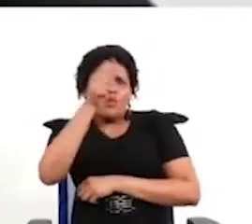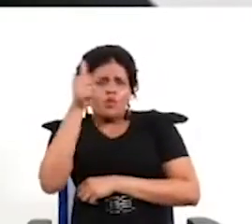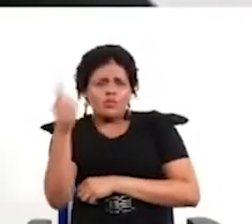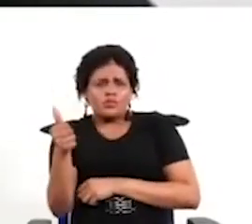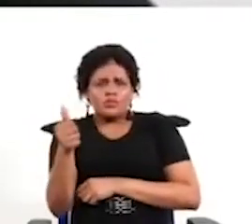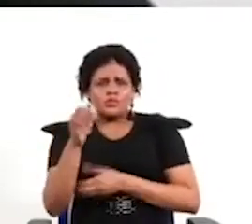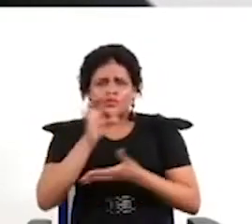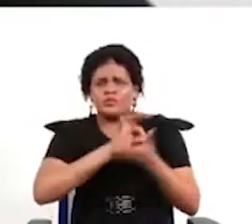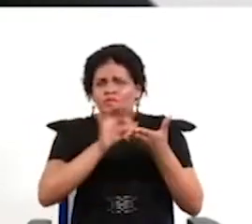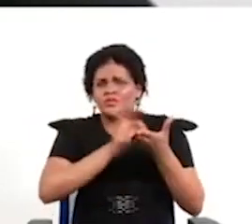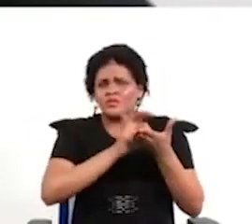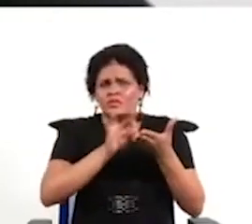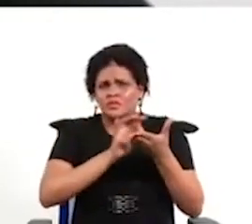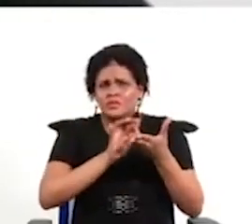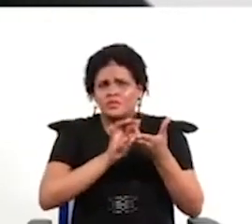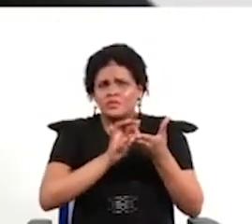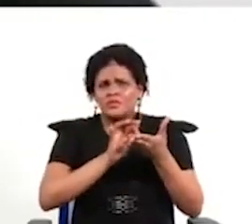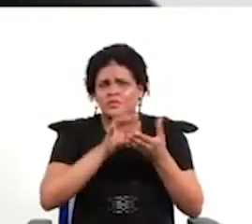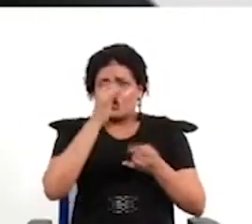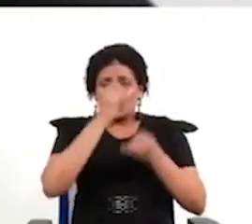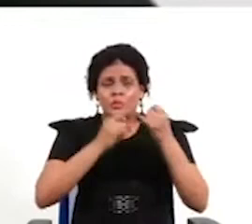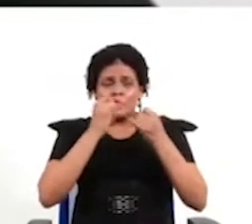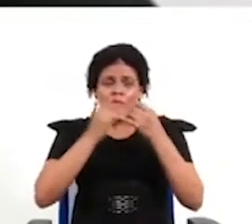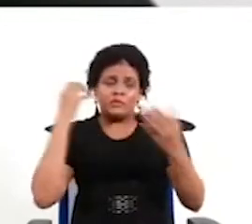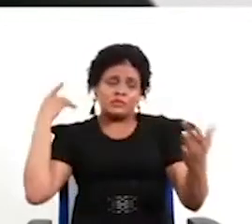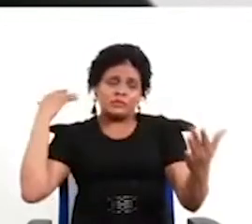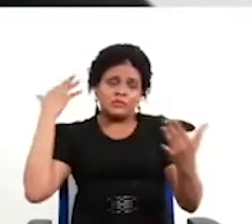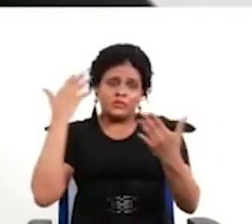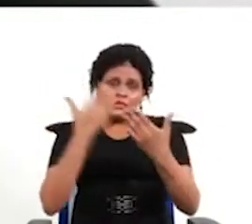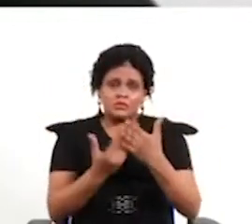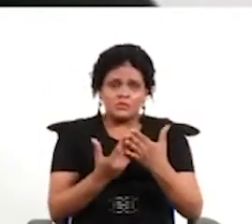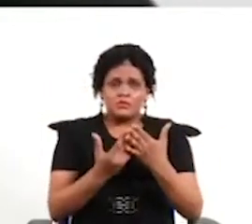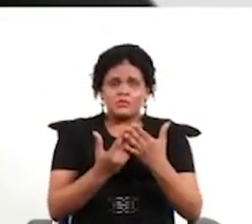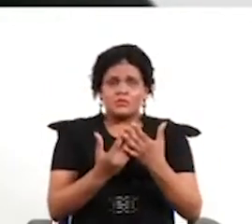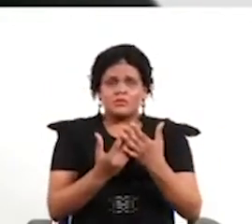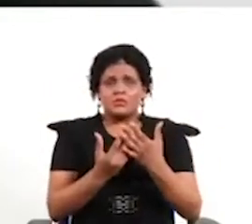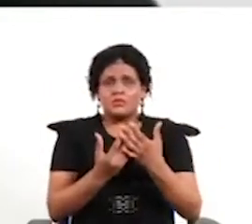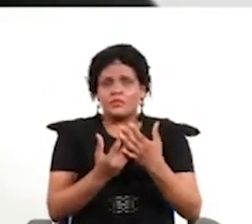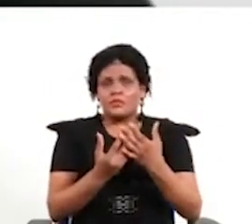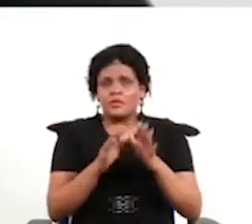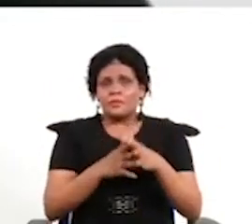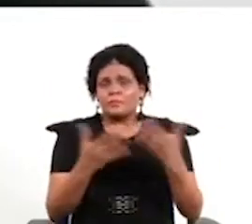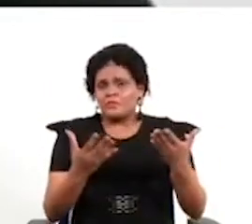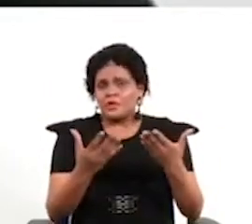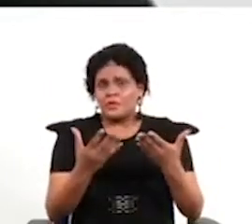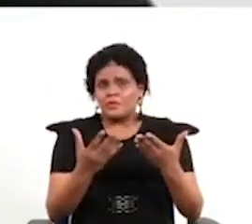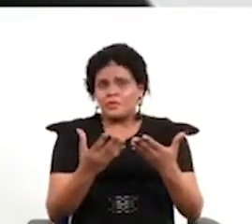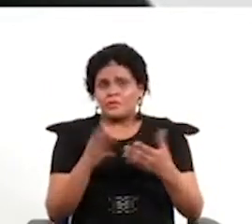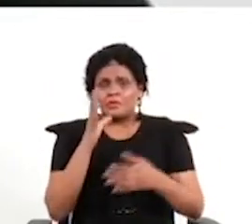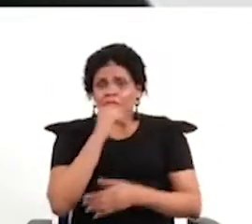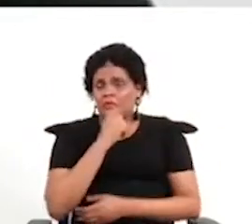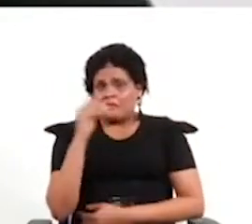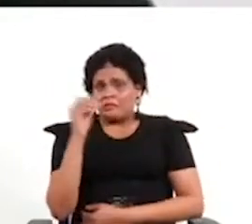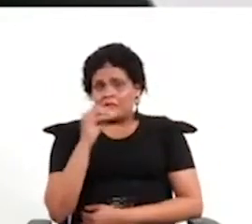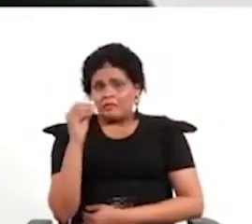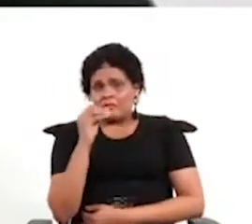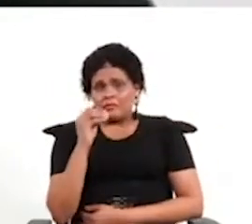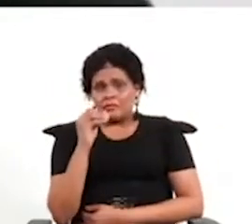institucionales latinoamericanos de las últimas décadas que Brasil lo haya hecho bien en el 88 y que luego no haya tenido